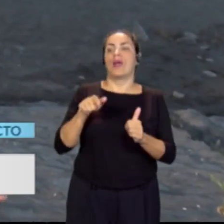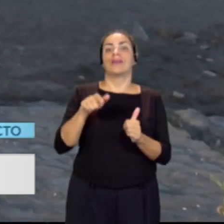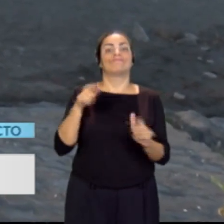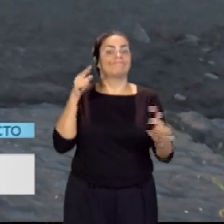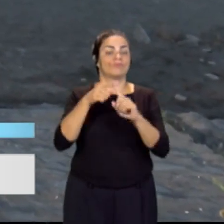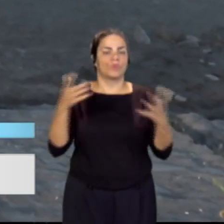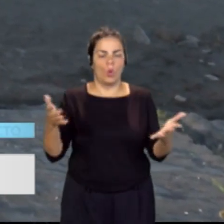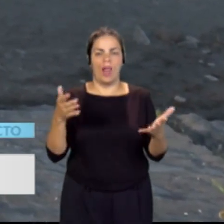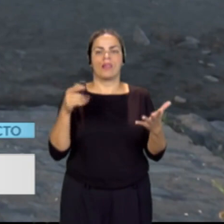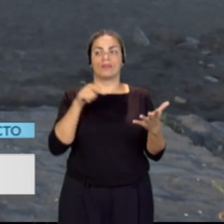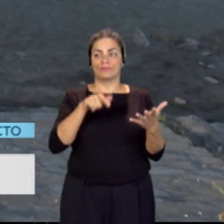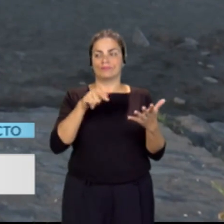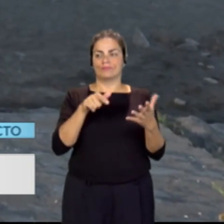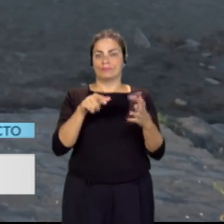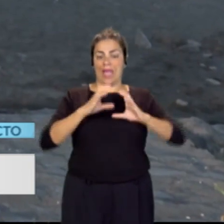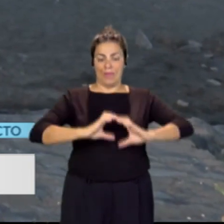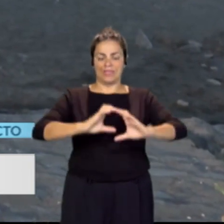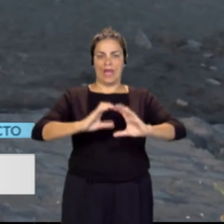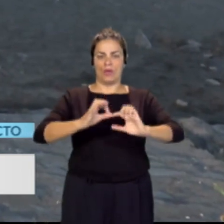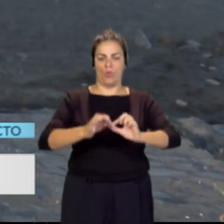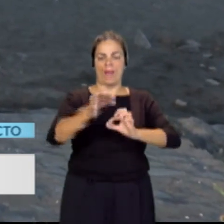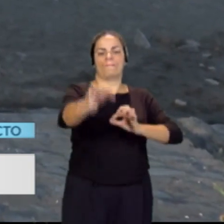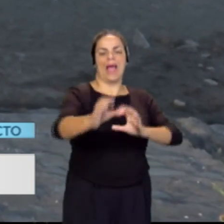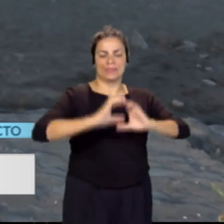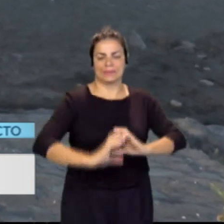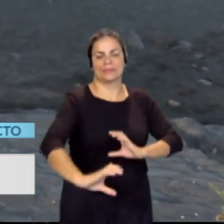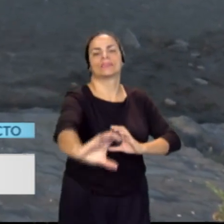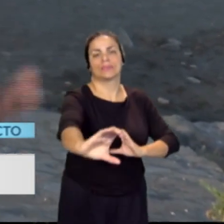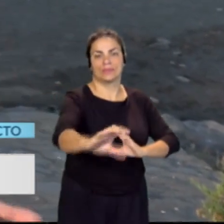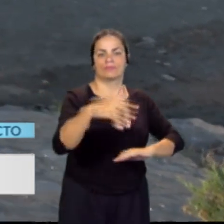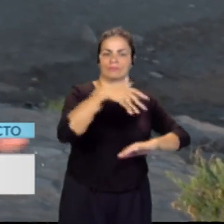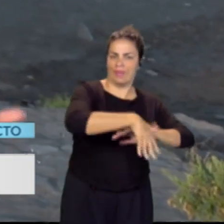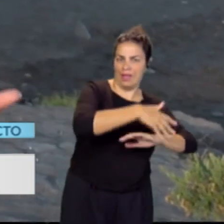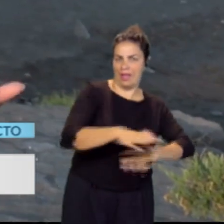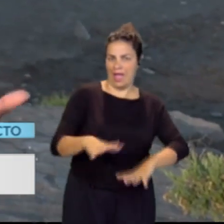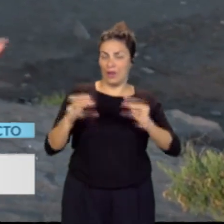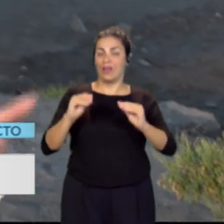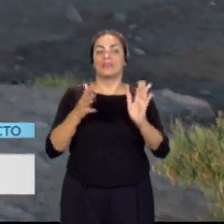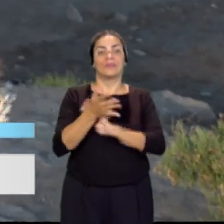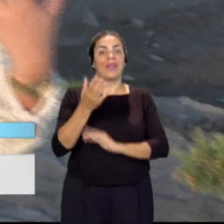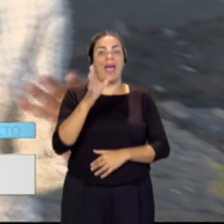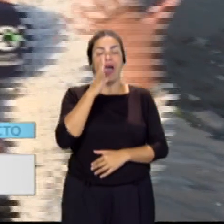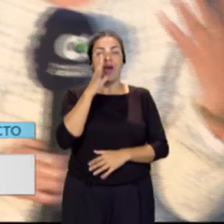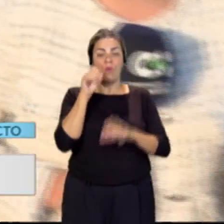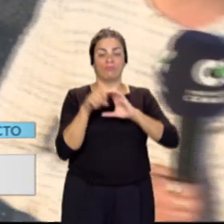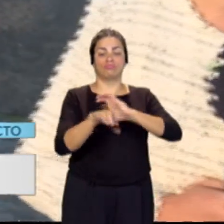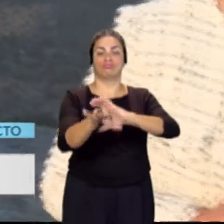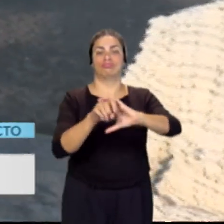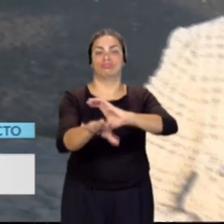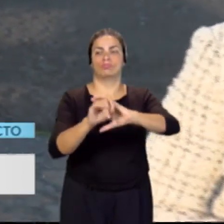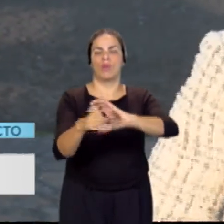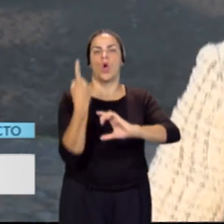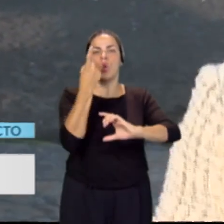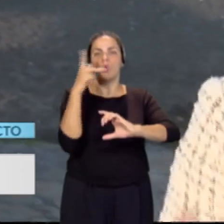permitir que se amplíe ese emisario submarino de ADG y de Aeroná y que ese vertido de agua se produzca a más de un